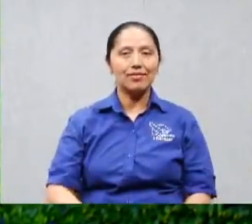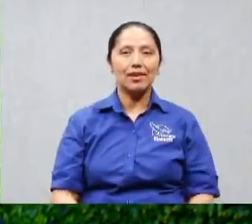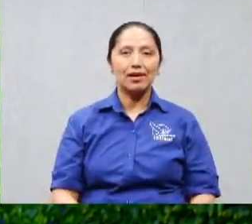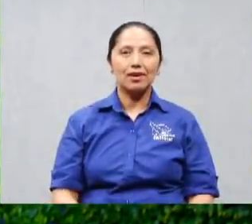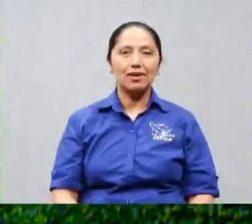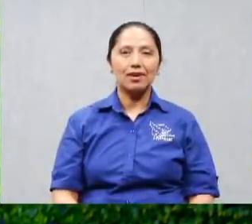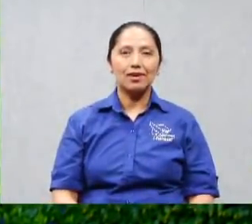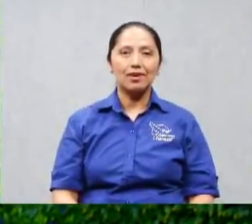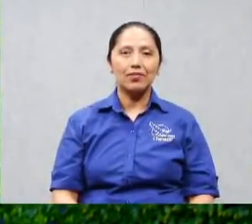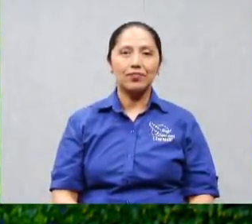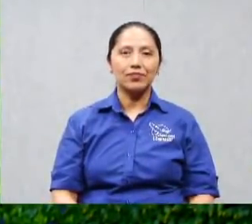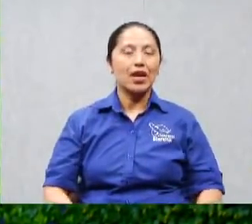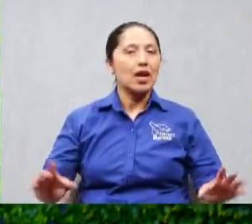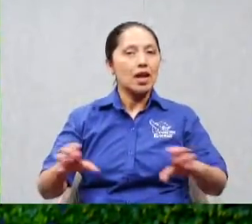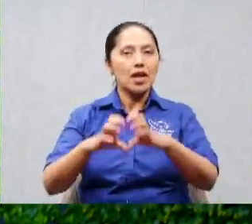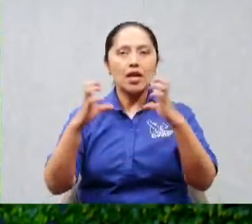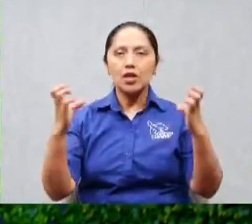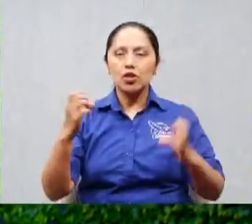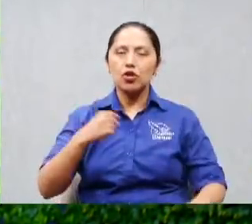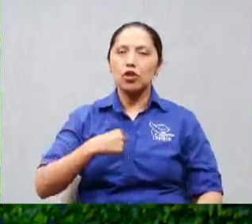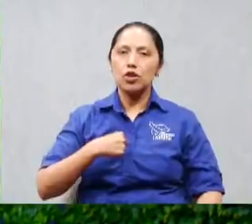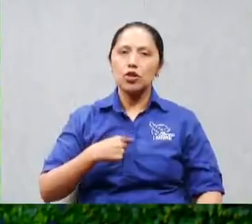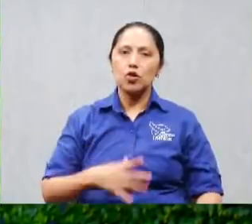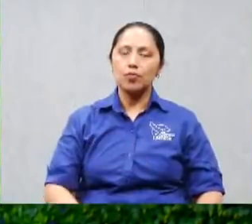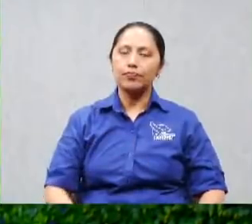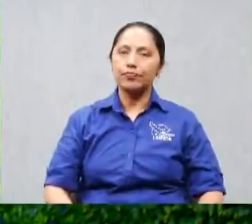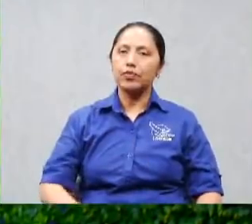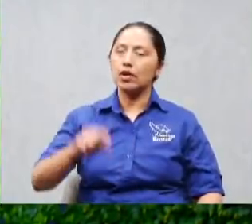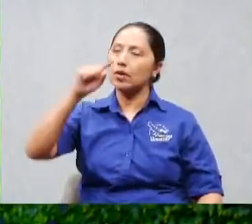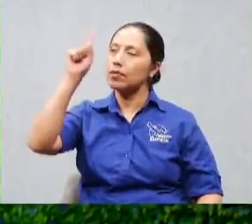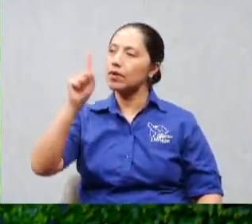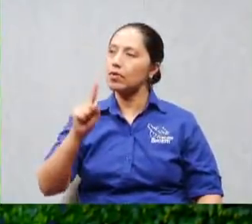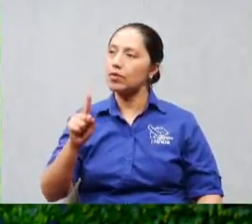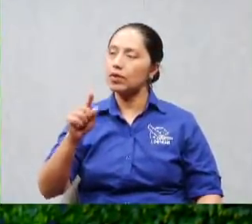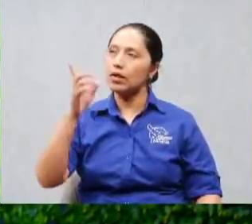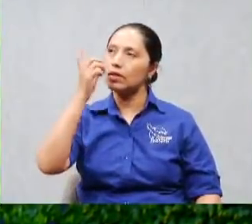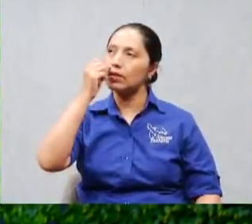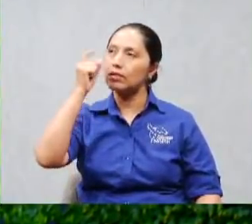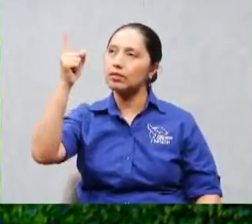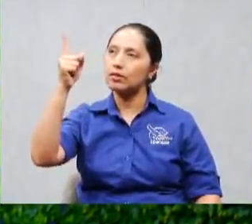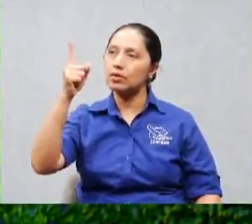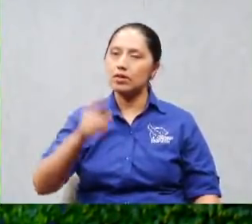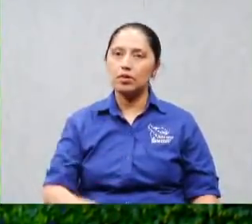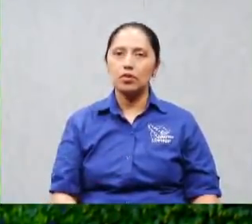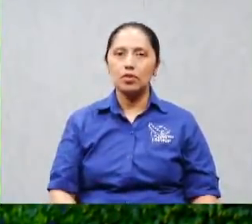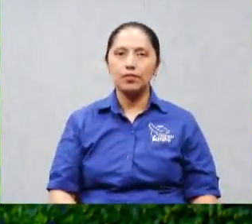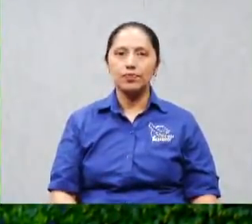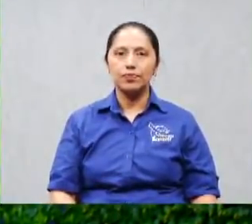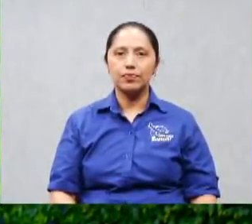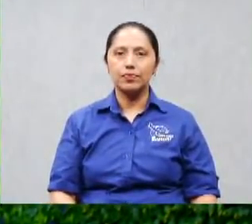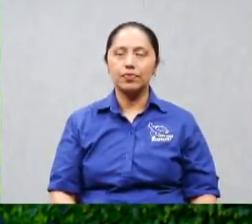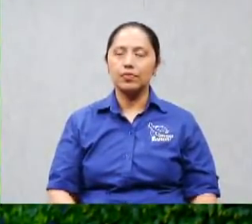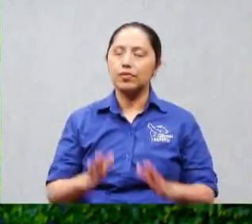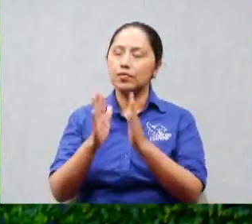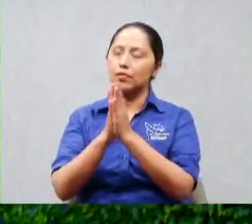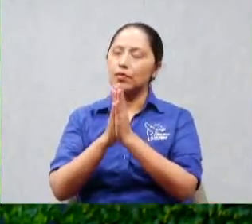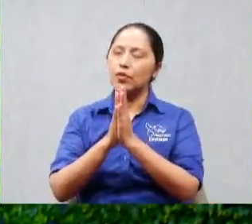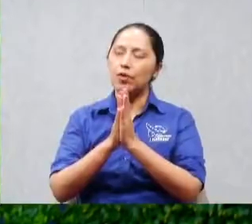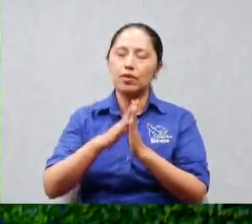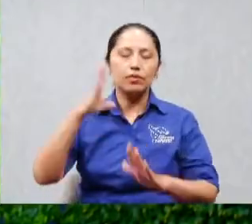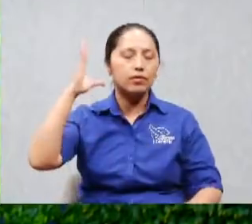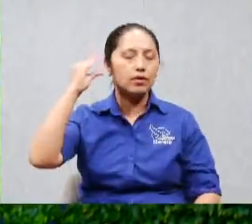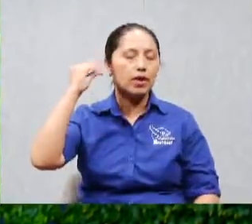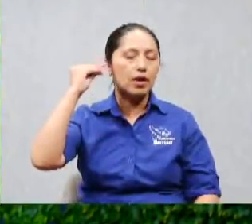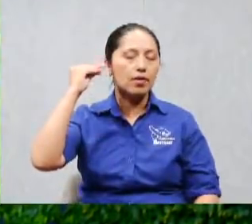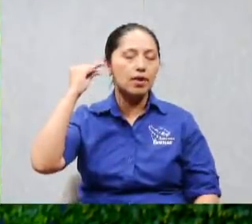preguntándole inquiriéndole yo tenía mi biblia le dije señor yo no acostumbro a esto pero háblame como no oigo tu voz voy a